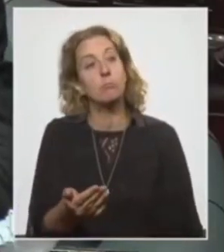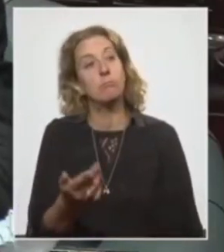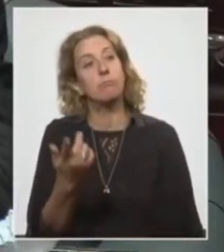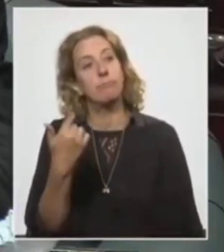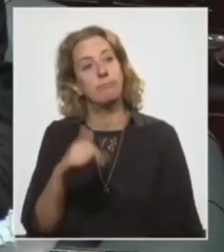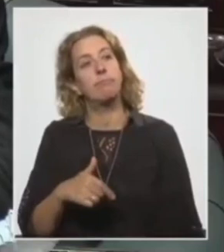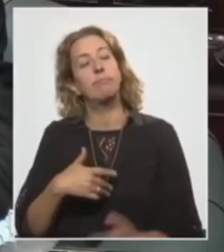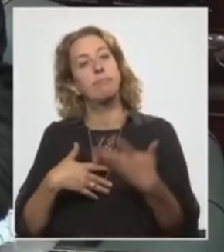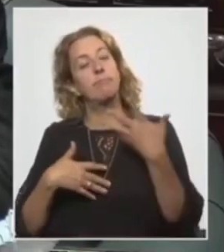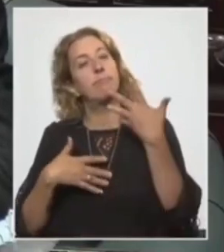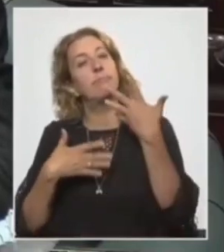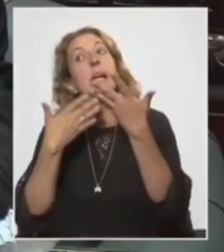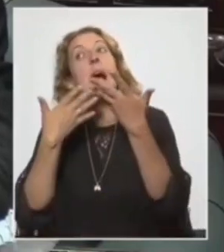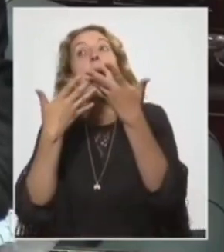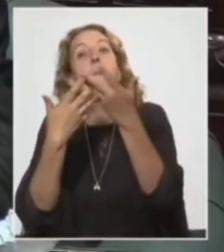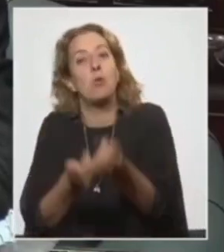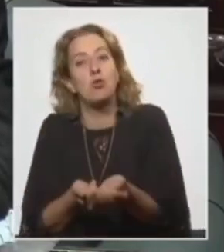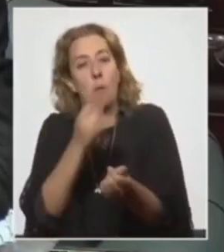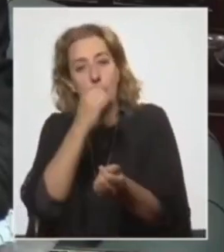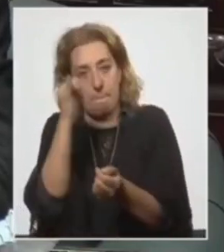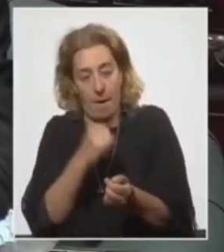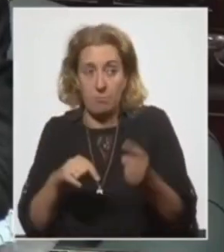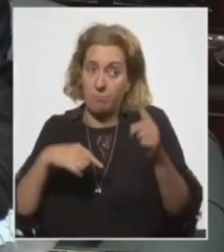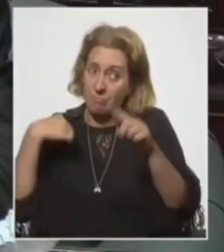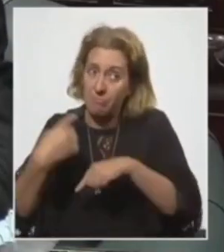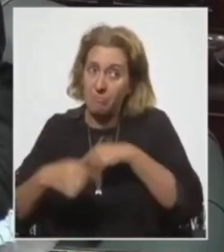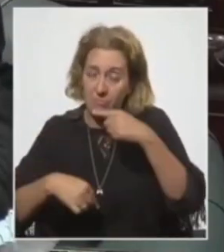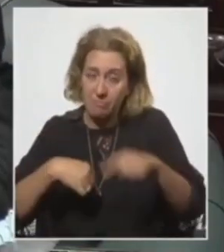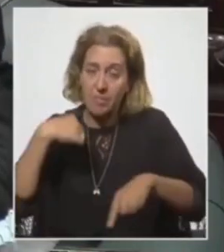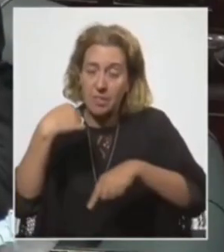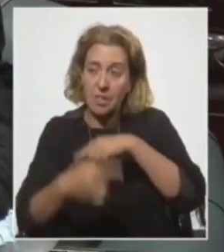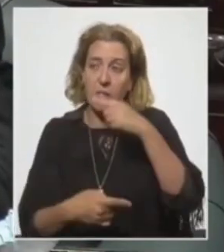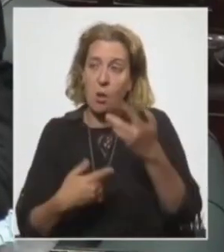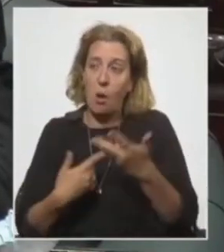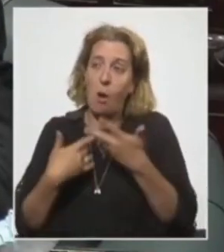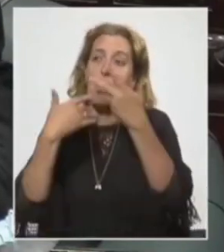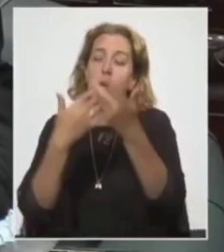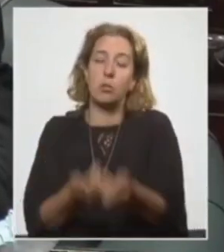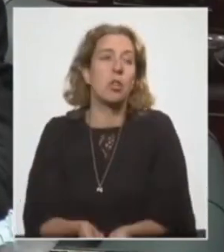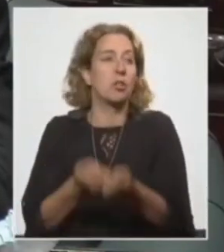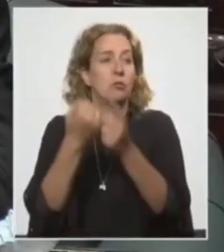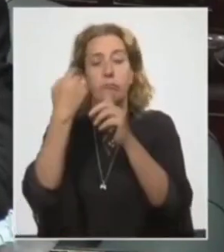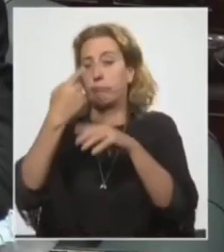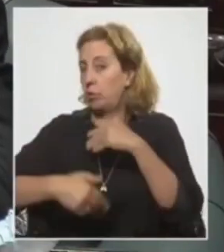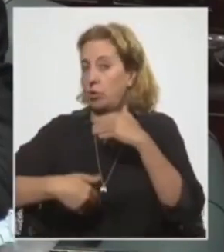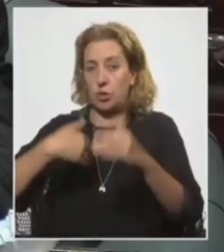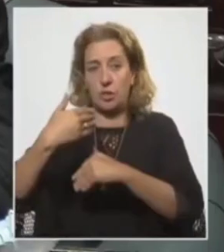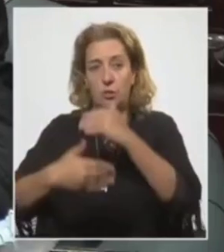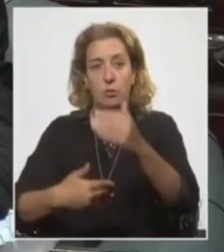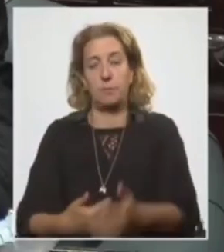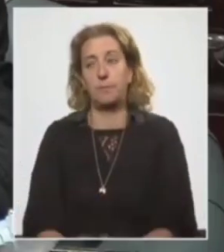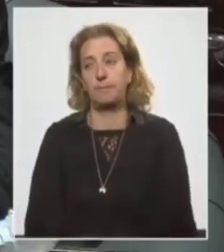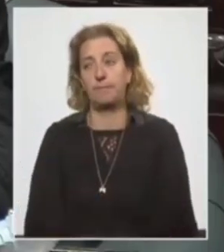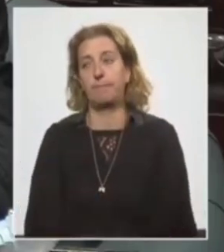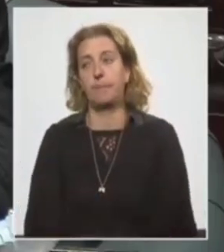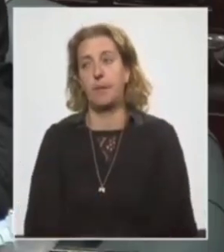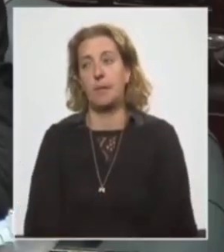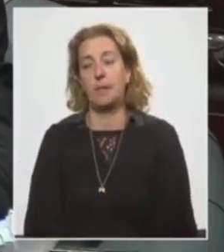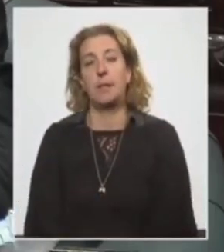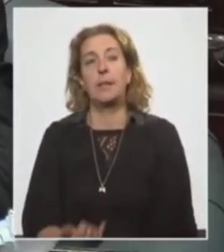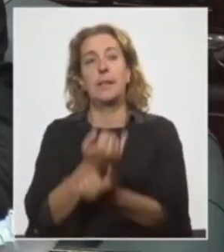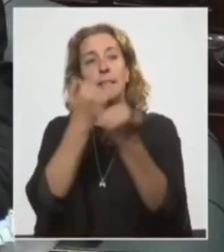tendió la mano en marzo, que la continuó tendiendo durante todo este proceso. En el día